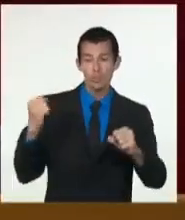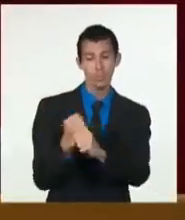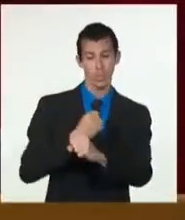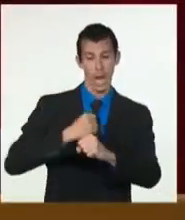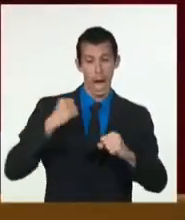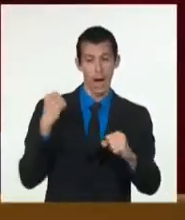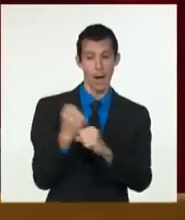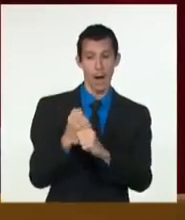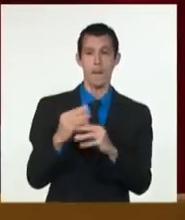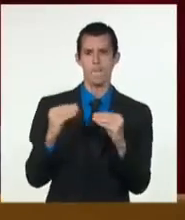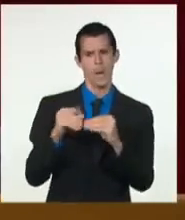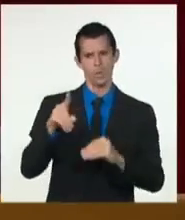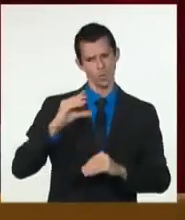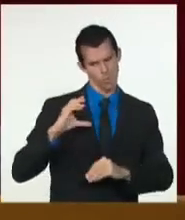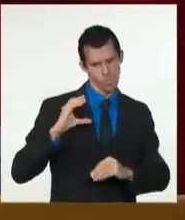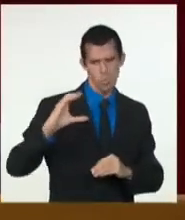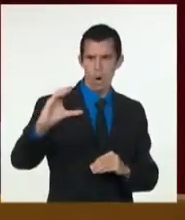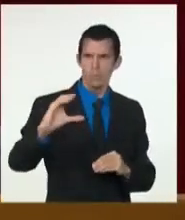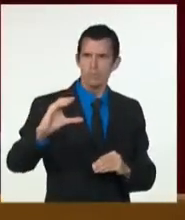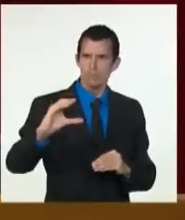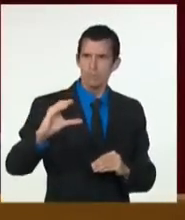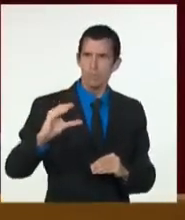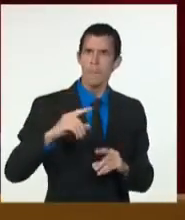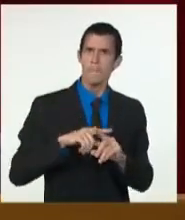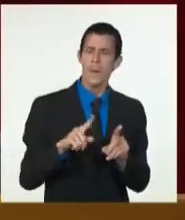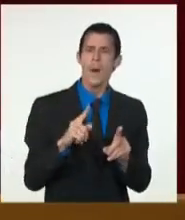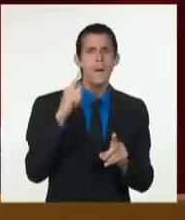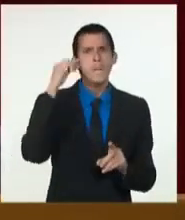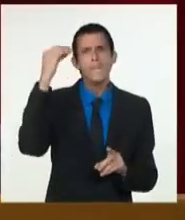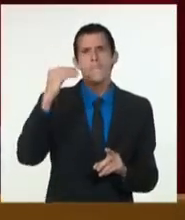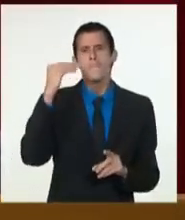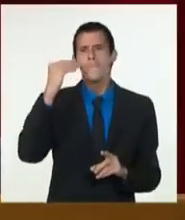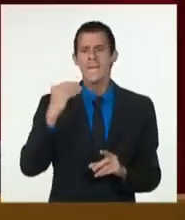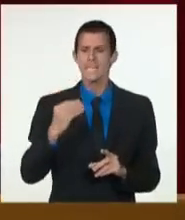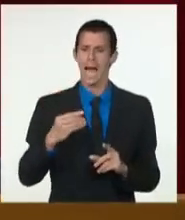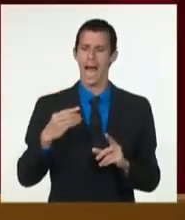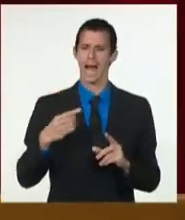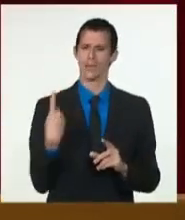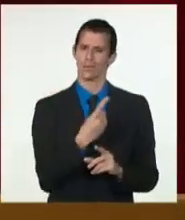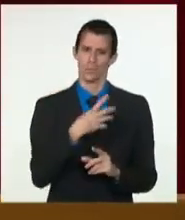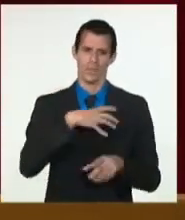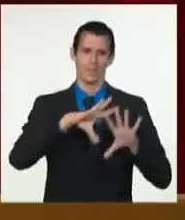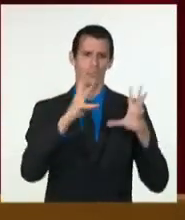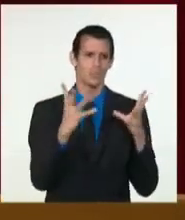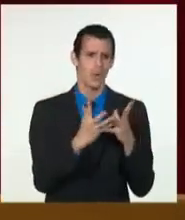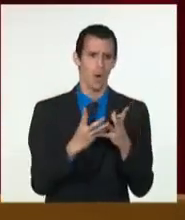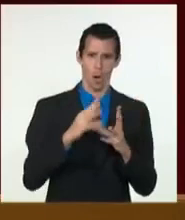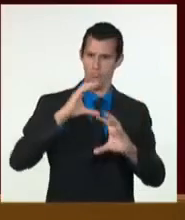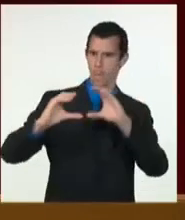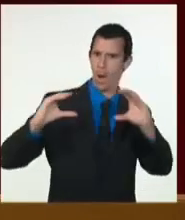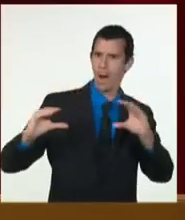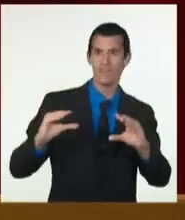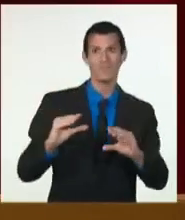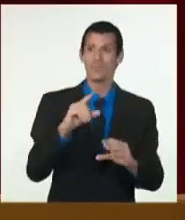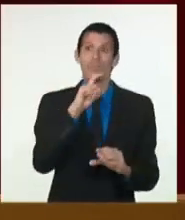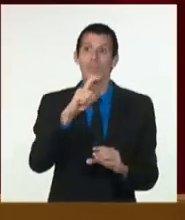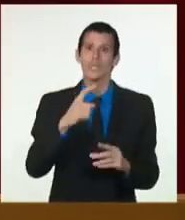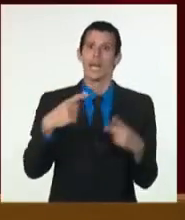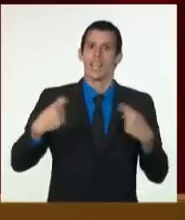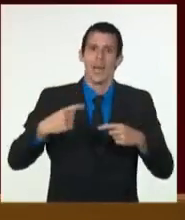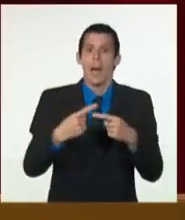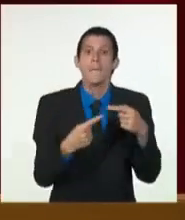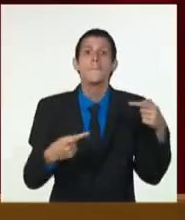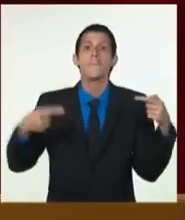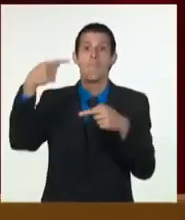primero es preciso crear esa riqueza. Y en esa tarea, estamos lejos de alcanzar todavía el